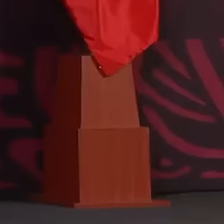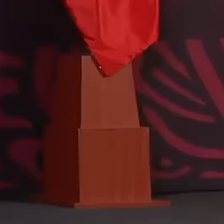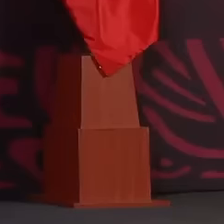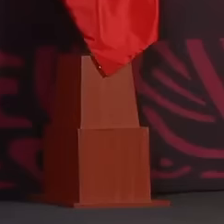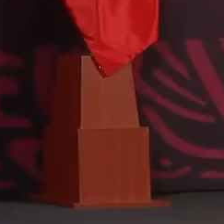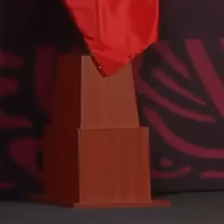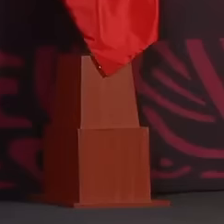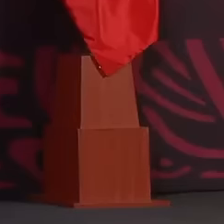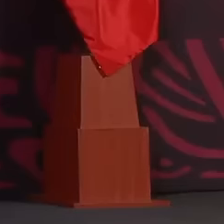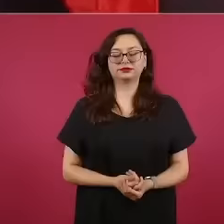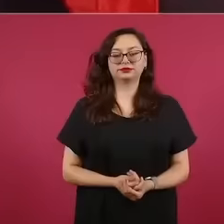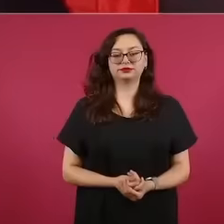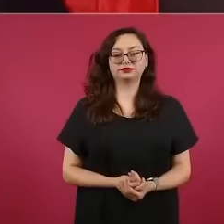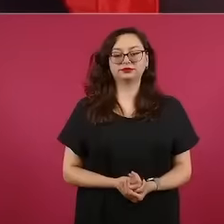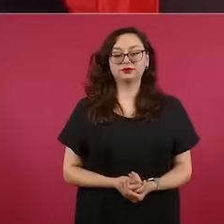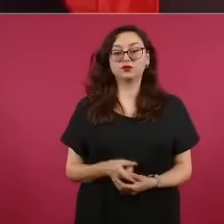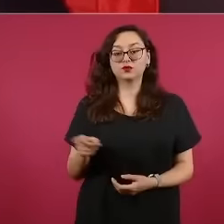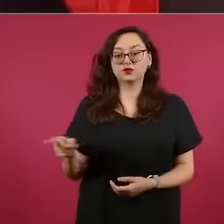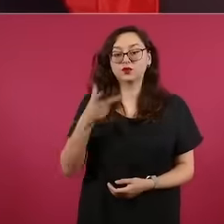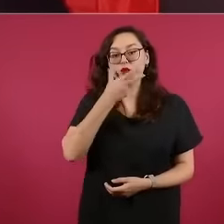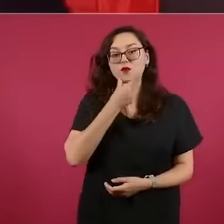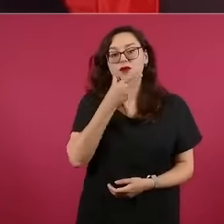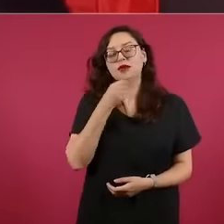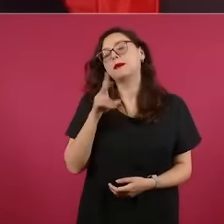Yucatán,